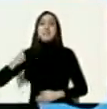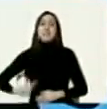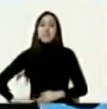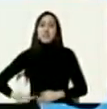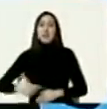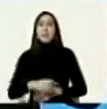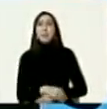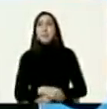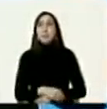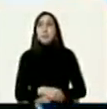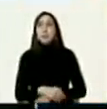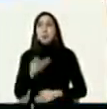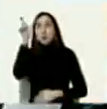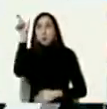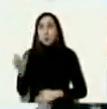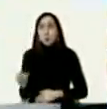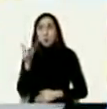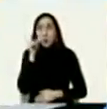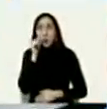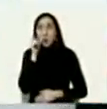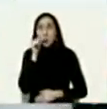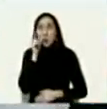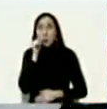Gong Xiang Shen